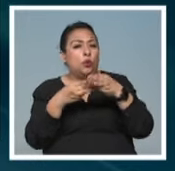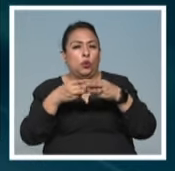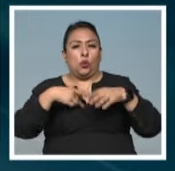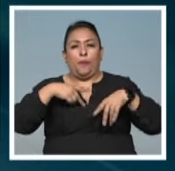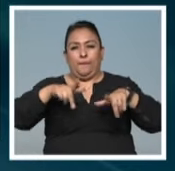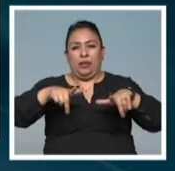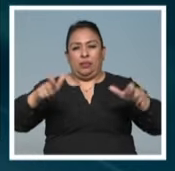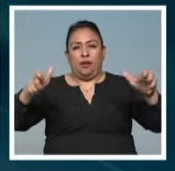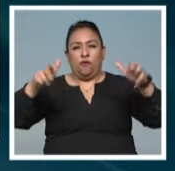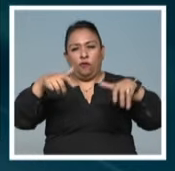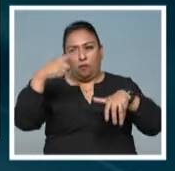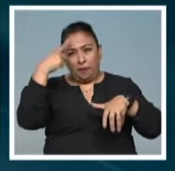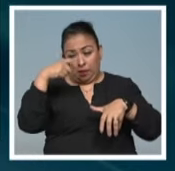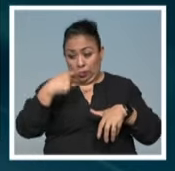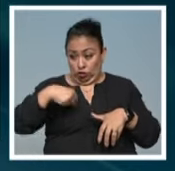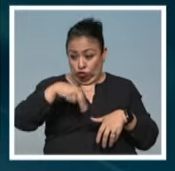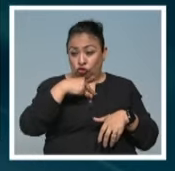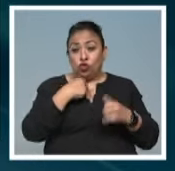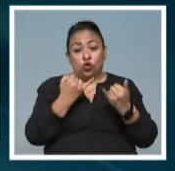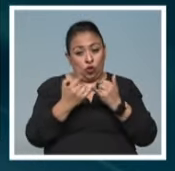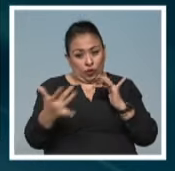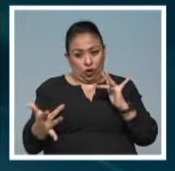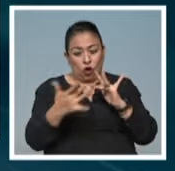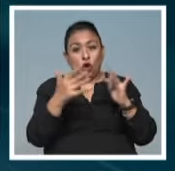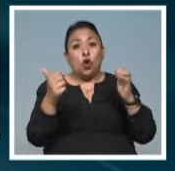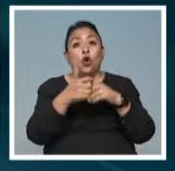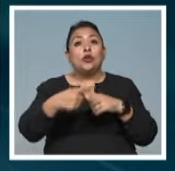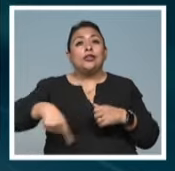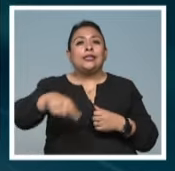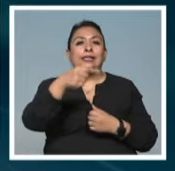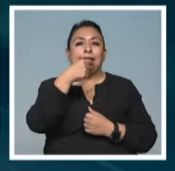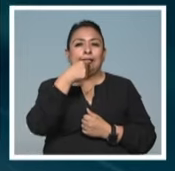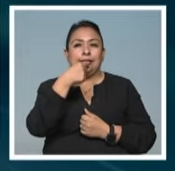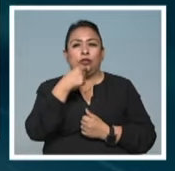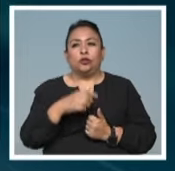plataforma para que a la vez nosotros conectemos con las infancias.